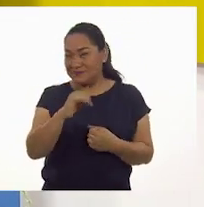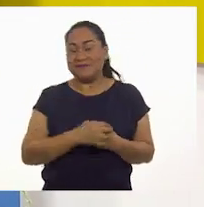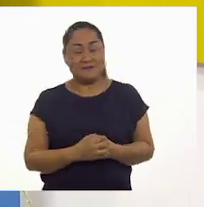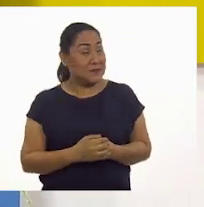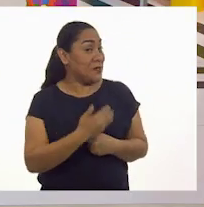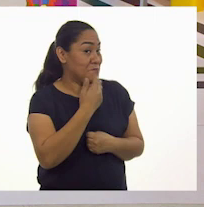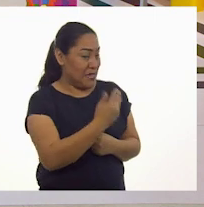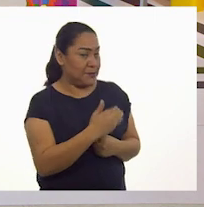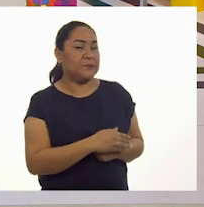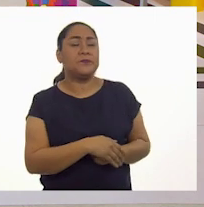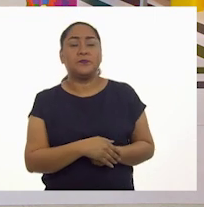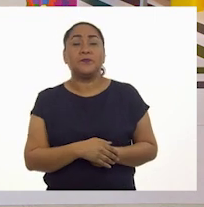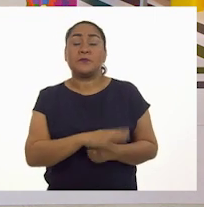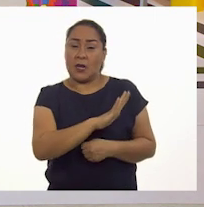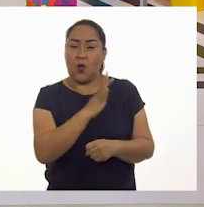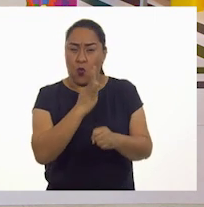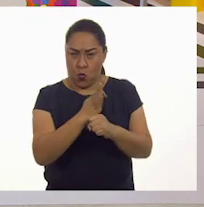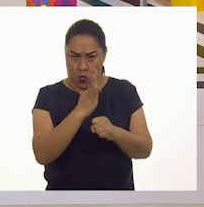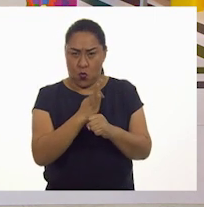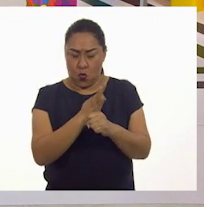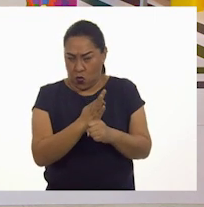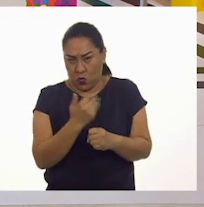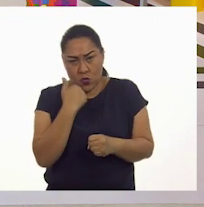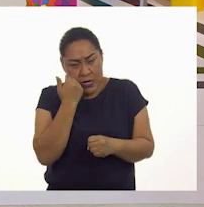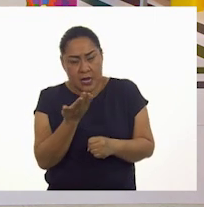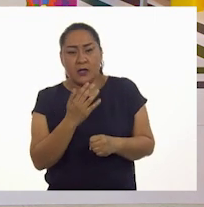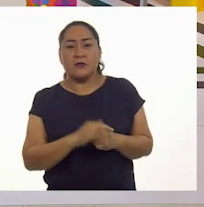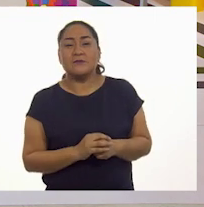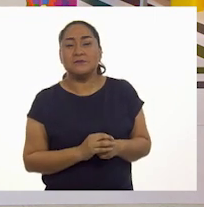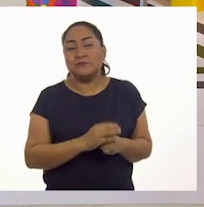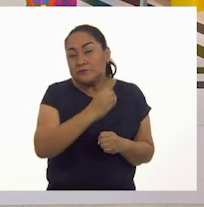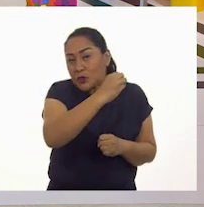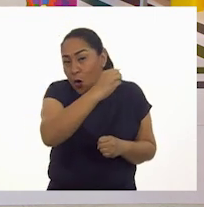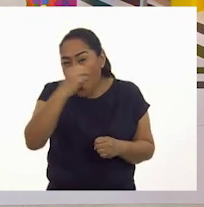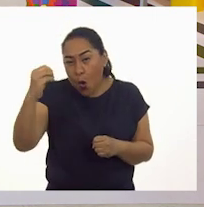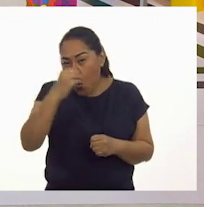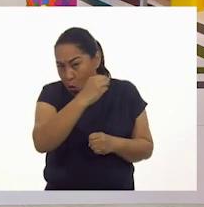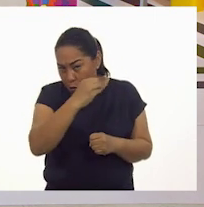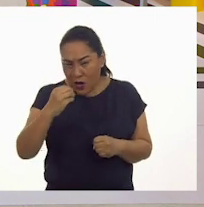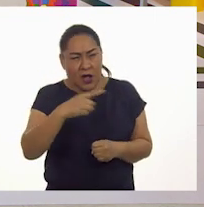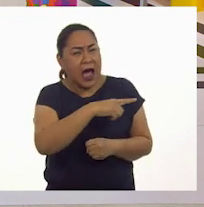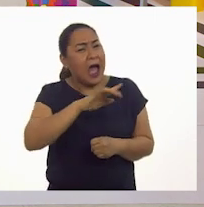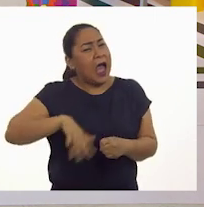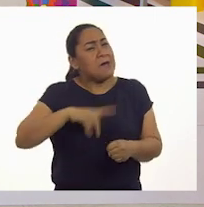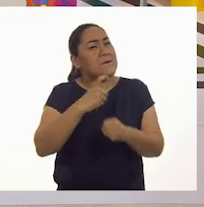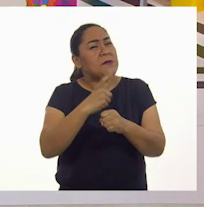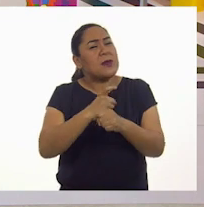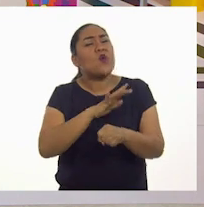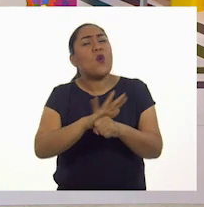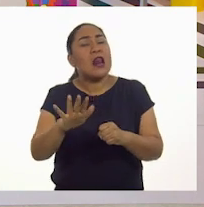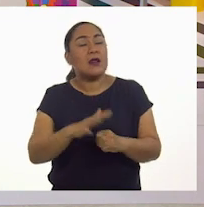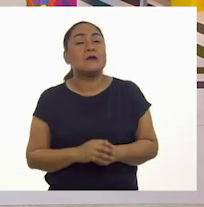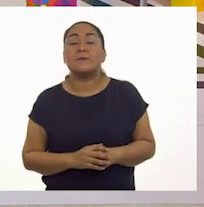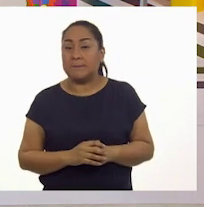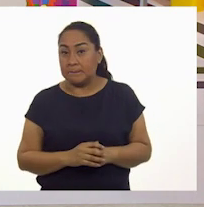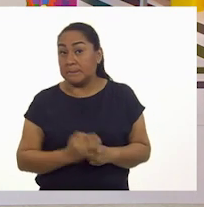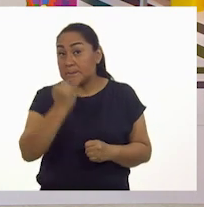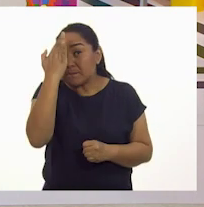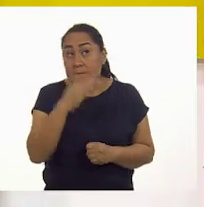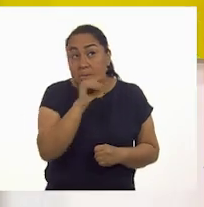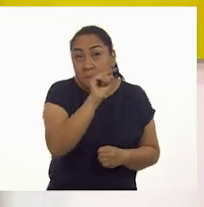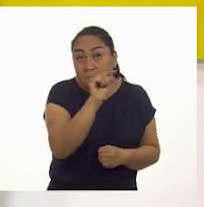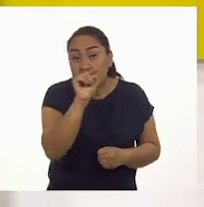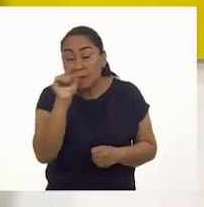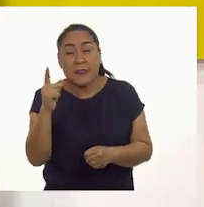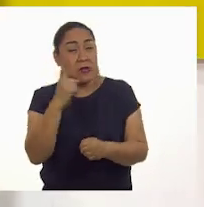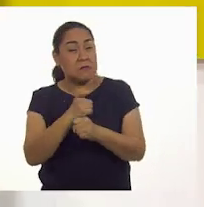Muy bien. Después... ¿Qué te parece, Pepe, si de una vez organizamos esas imágenes? ¿Cuál dijiste que era la número uno? La número uno me